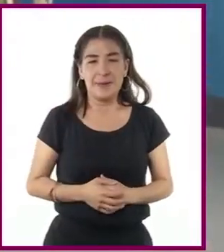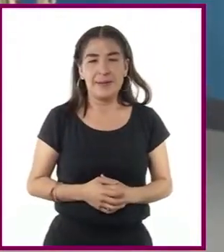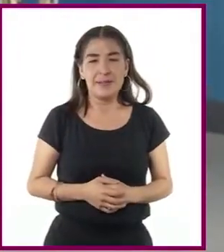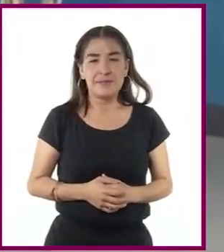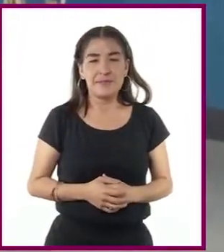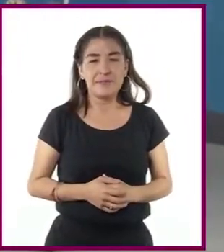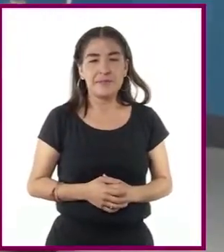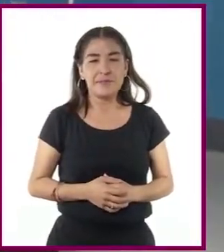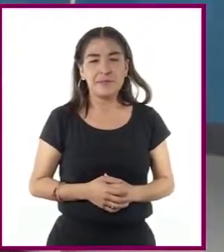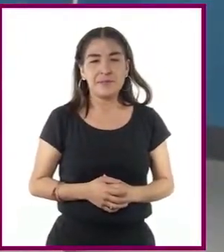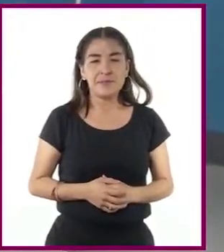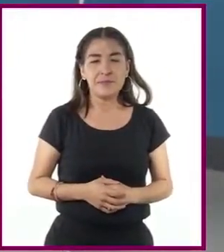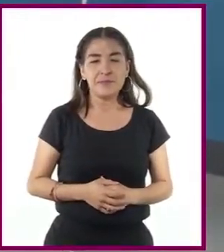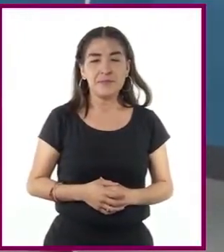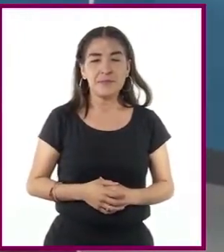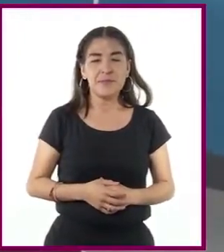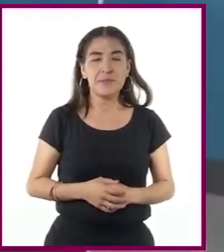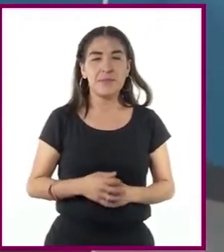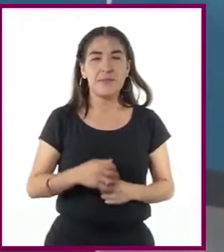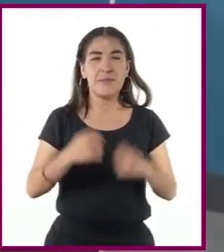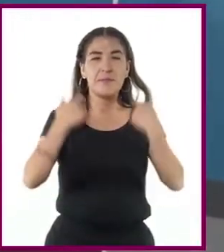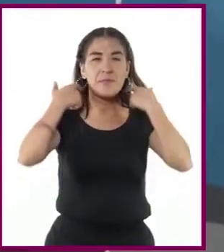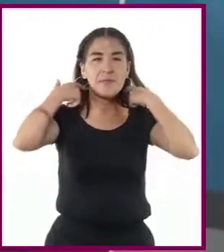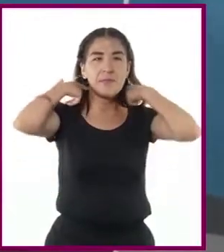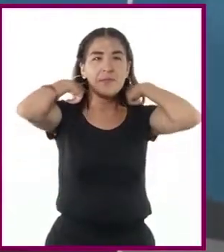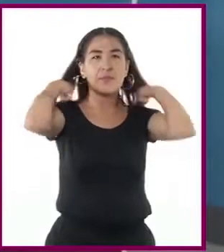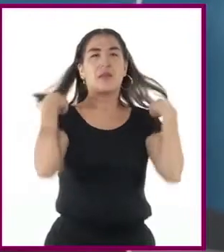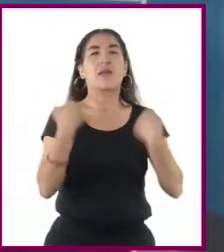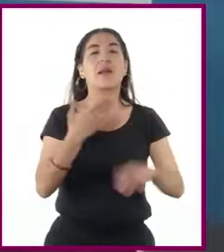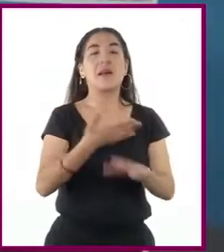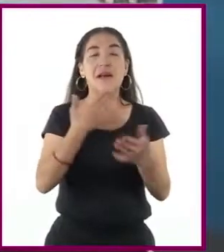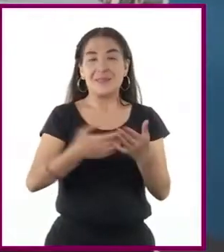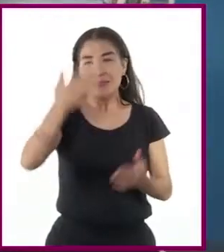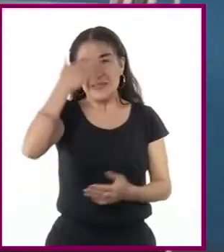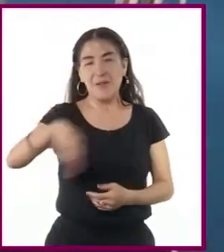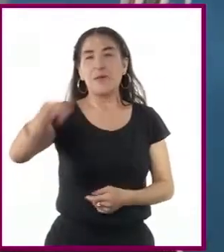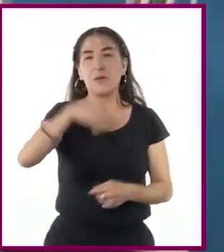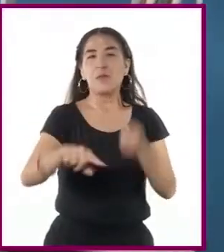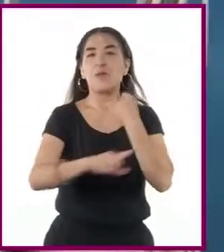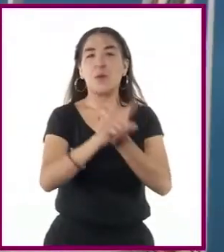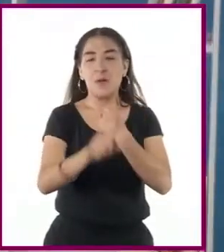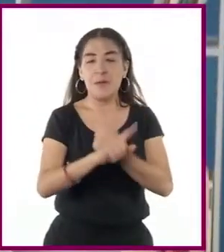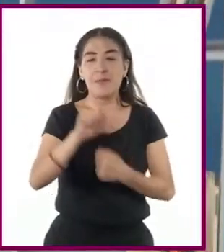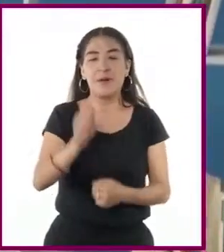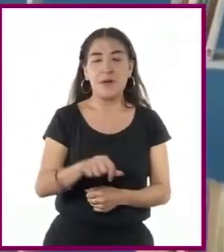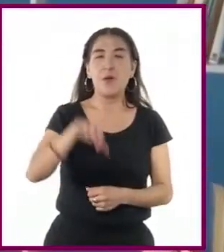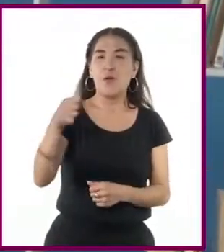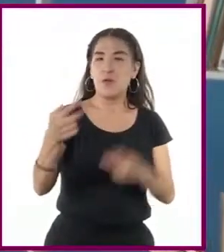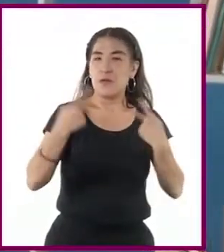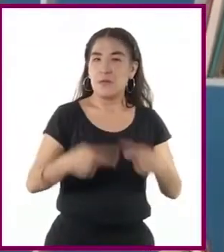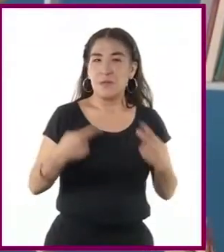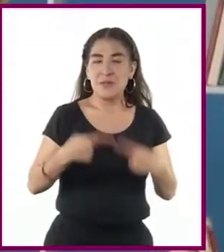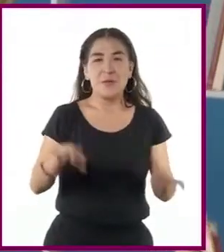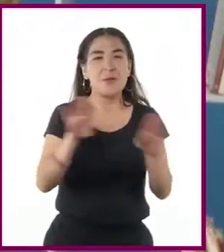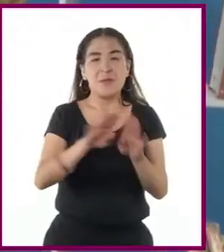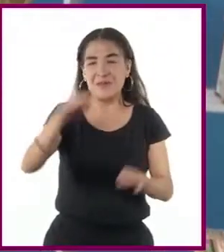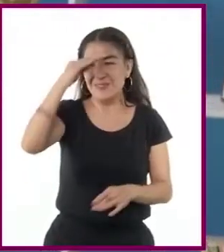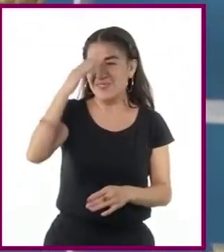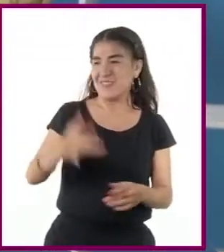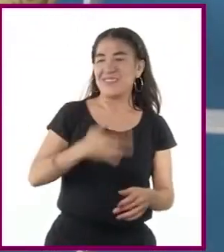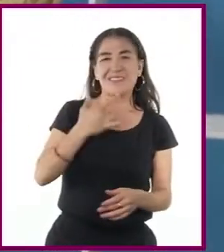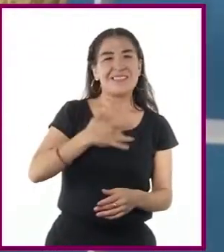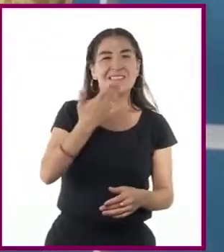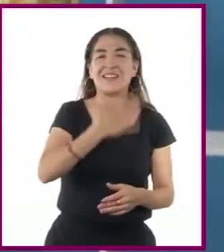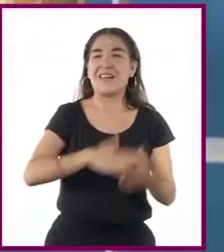En realidad, aún a los que no creían que cualquiera de los dos bandos tuviera intención de atacar al otro, les resultaba difícil no caer en el pesimismo.